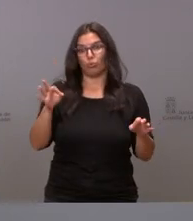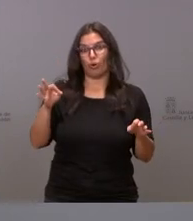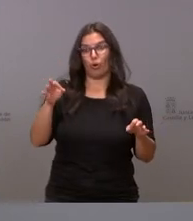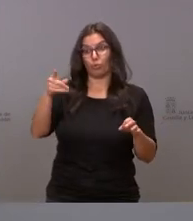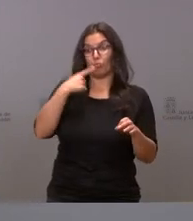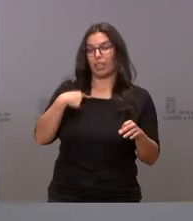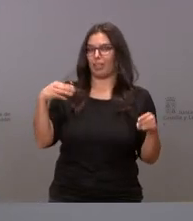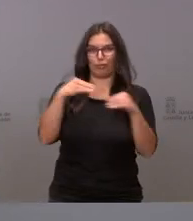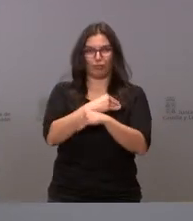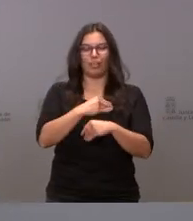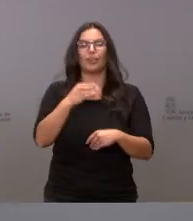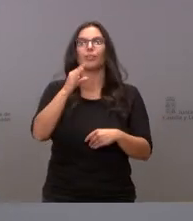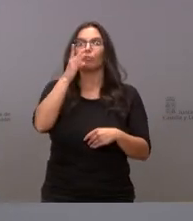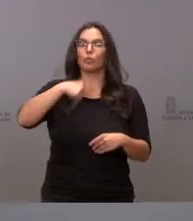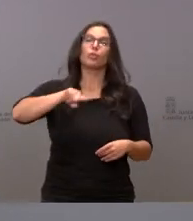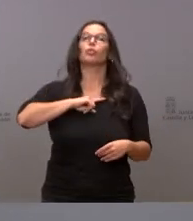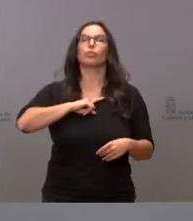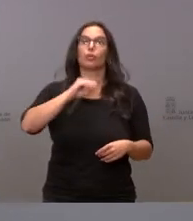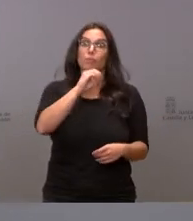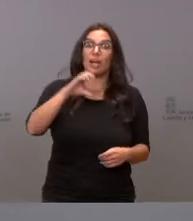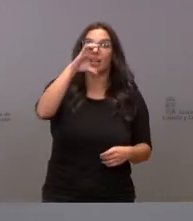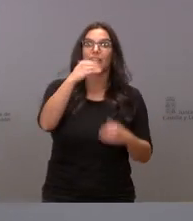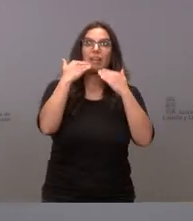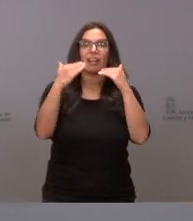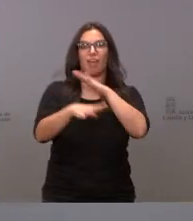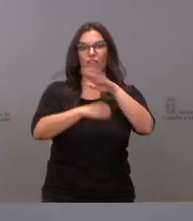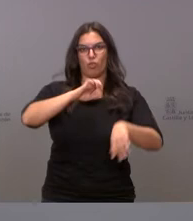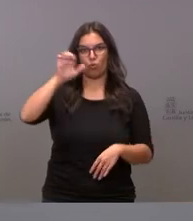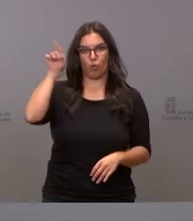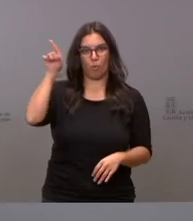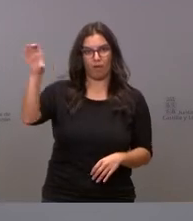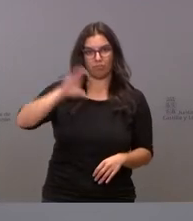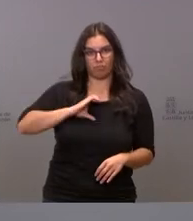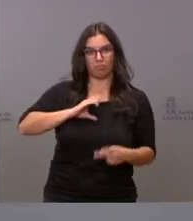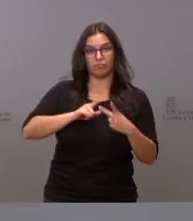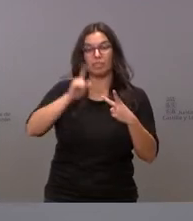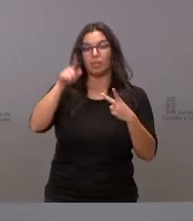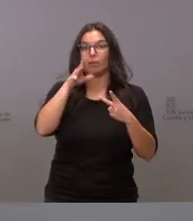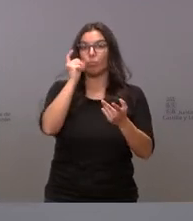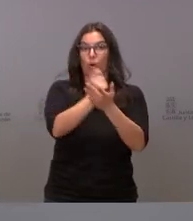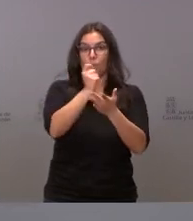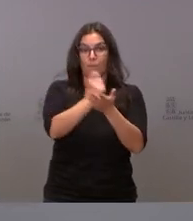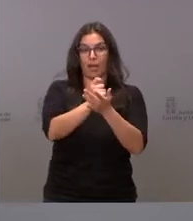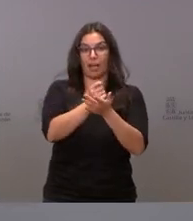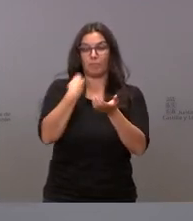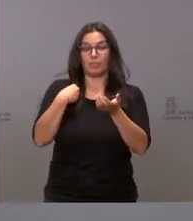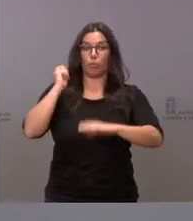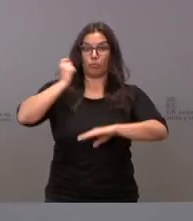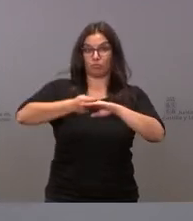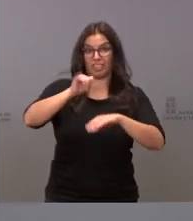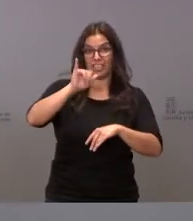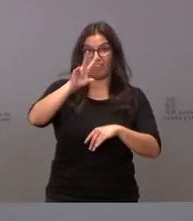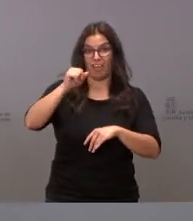nosotros crecemos por los fondos europeos por el pago de una sentencia que nos corresponde a Castilla y León que es la sentencia del IVA